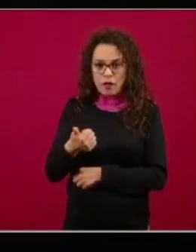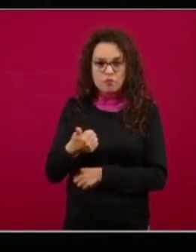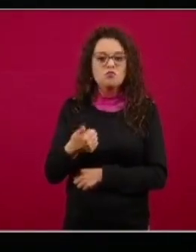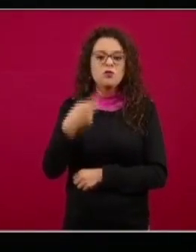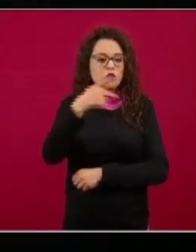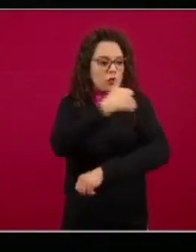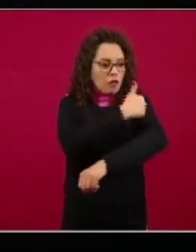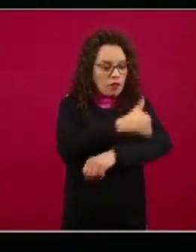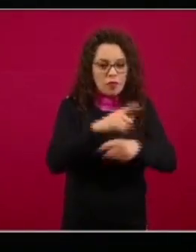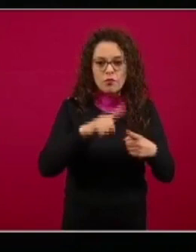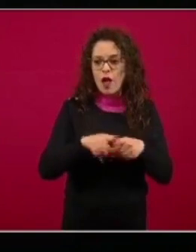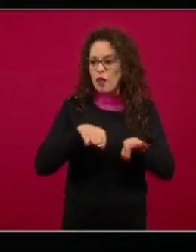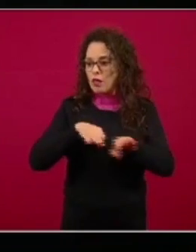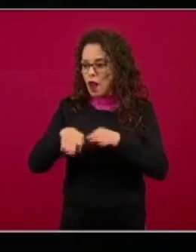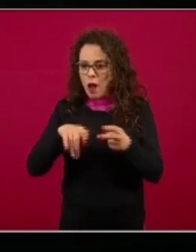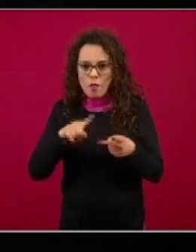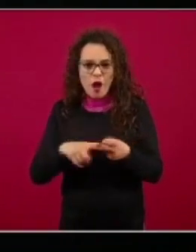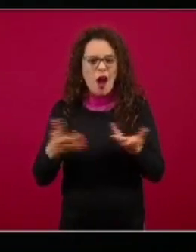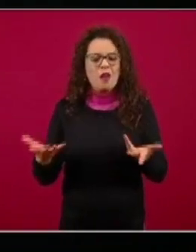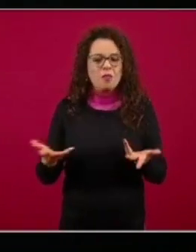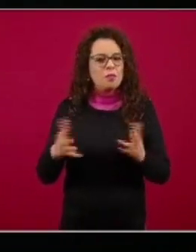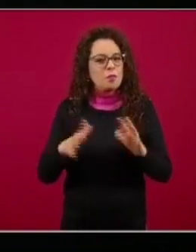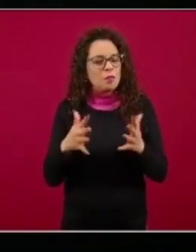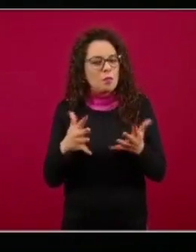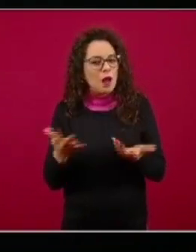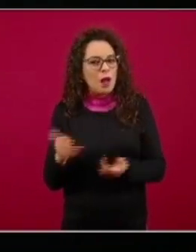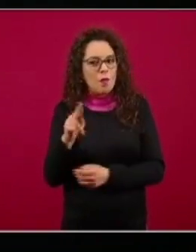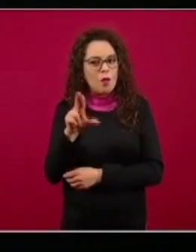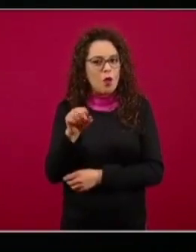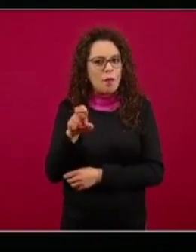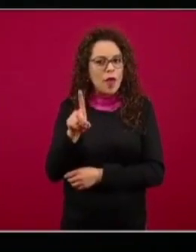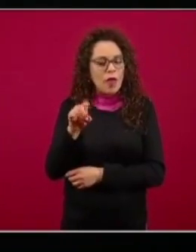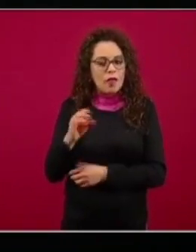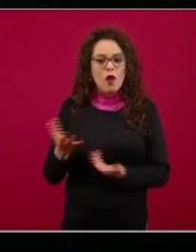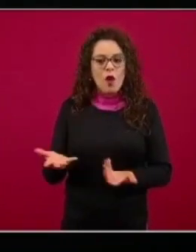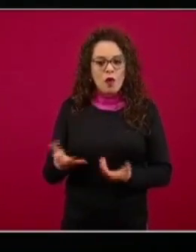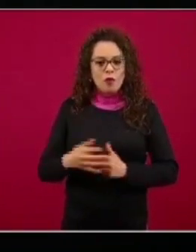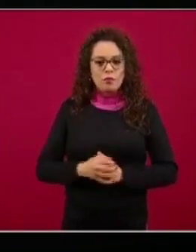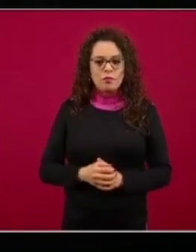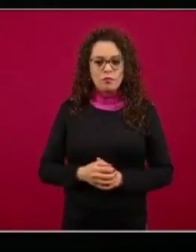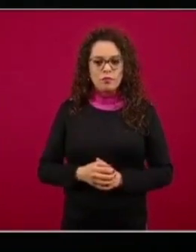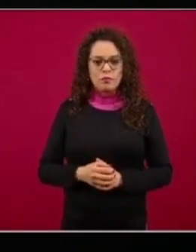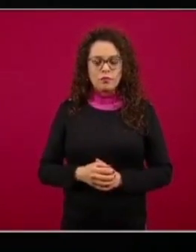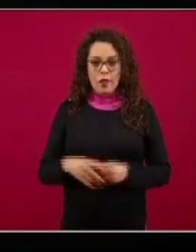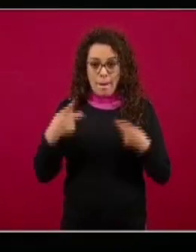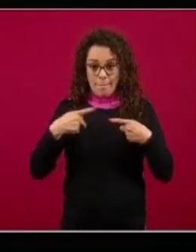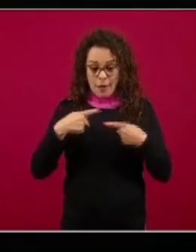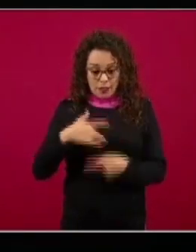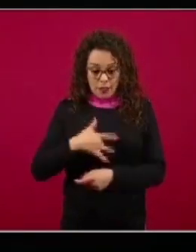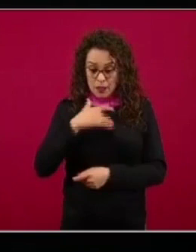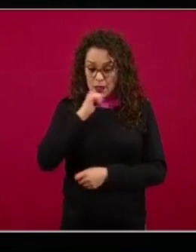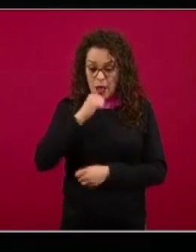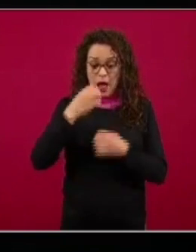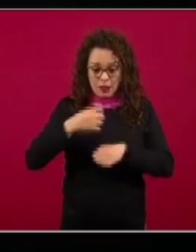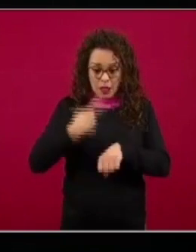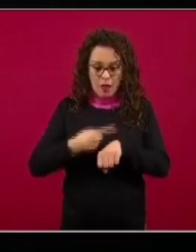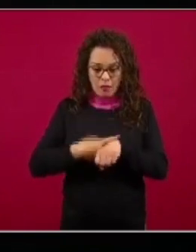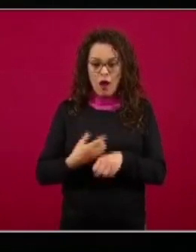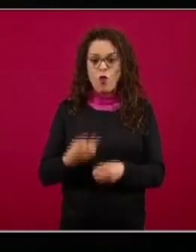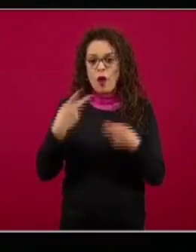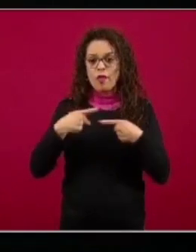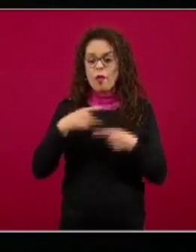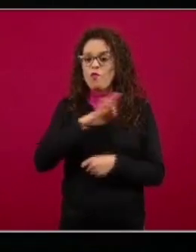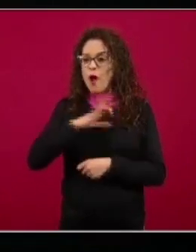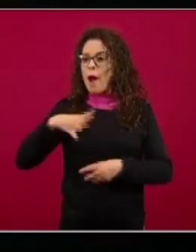más o menos cuál es el promedio de contagios que tiene una persona asintomática si los dos directores de los